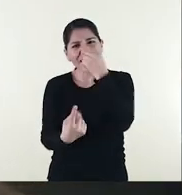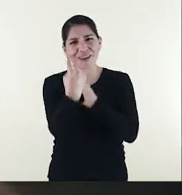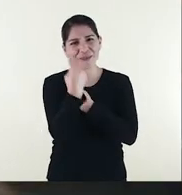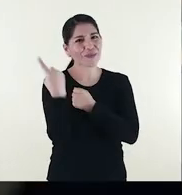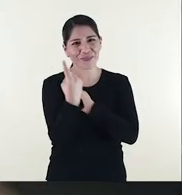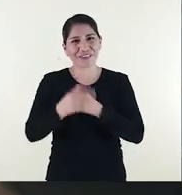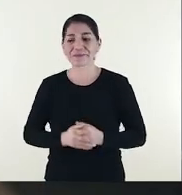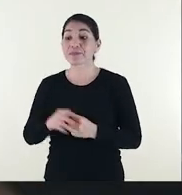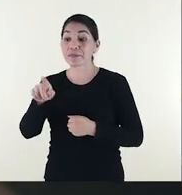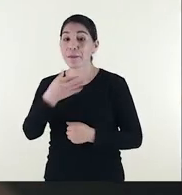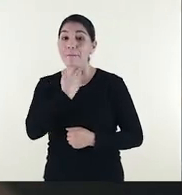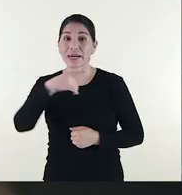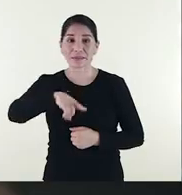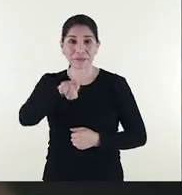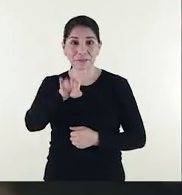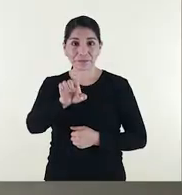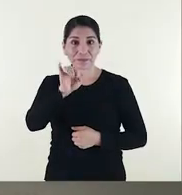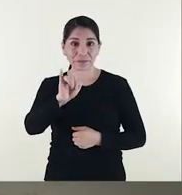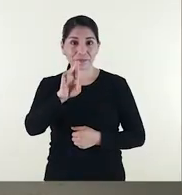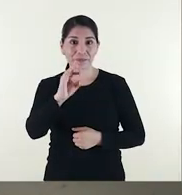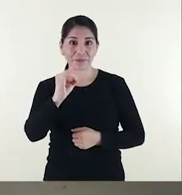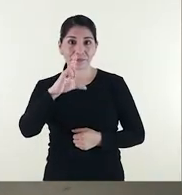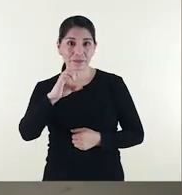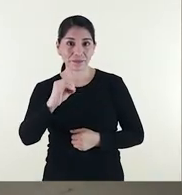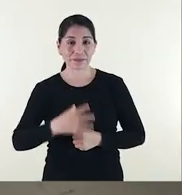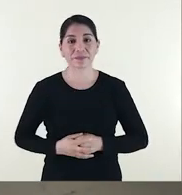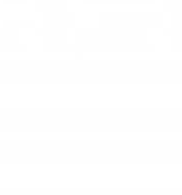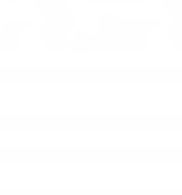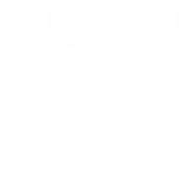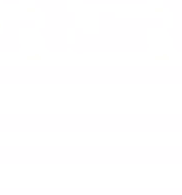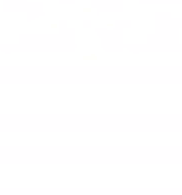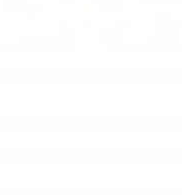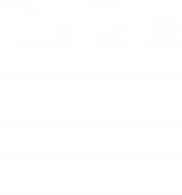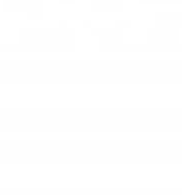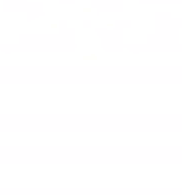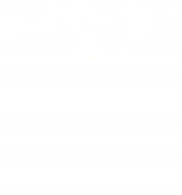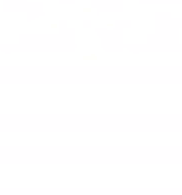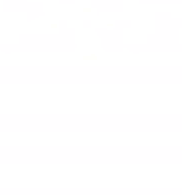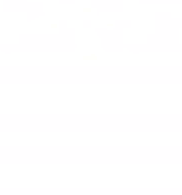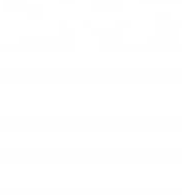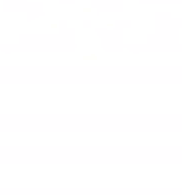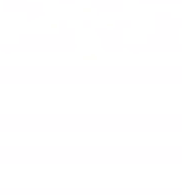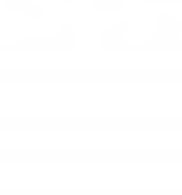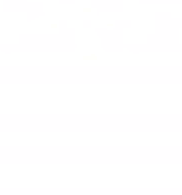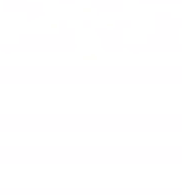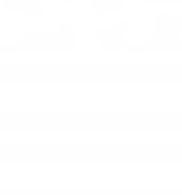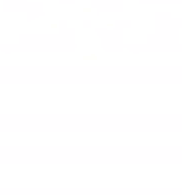cultura de otra que hasta pueden parecer una sola. Bar Queirolo. Nuestra Lima del Bicentenario.